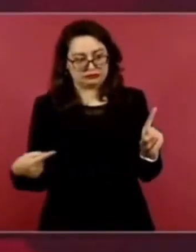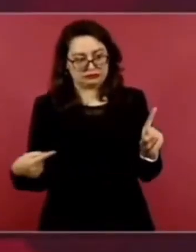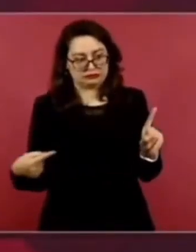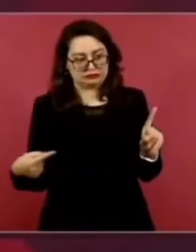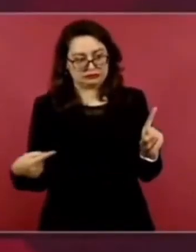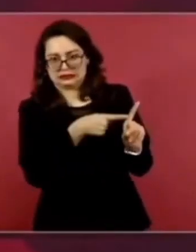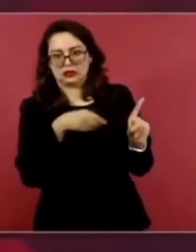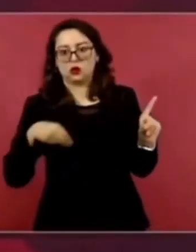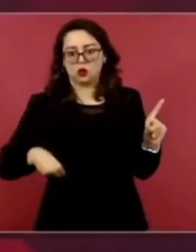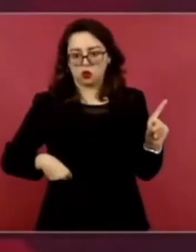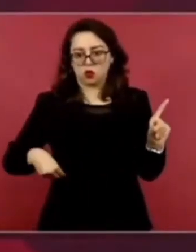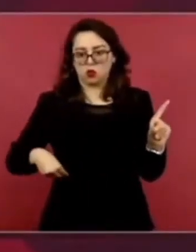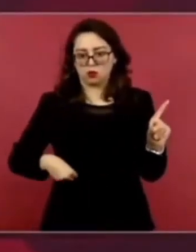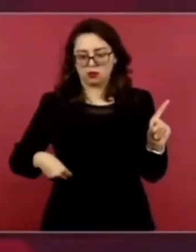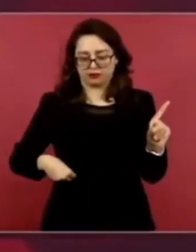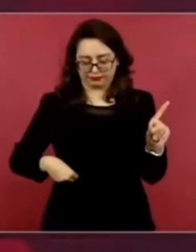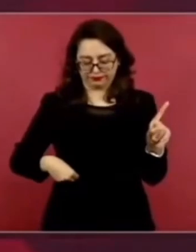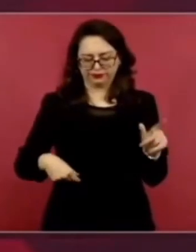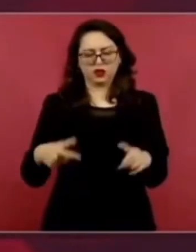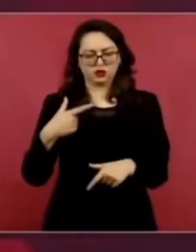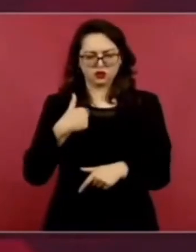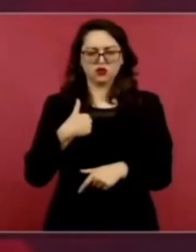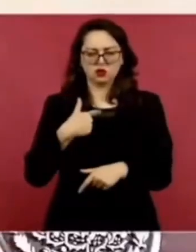y cené con él.